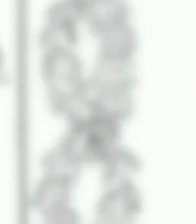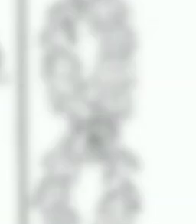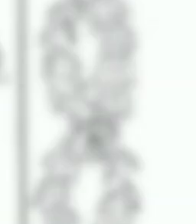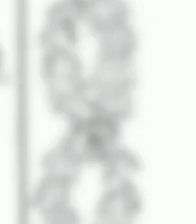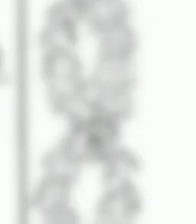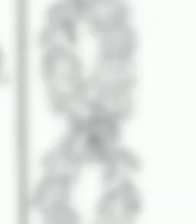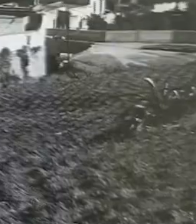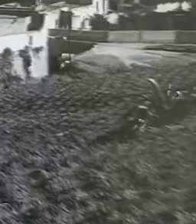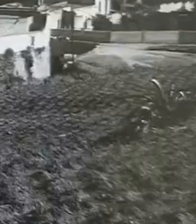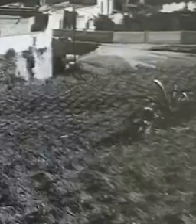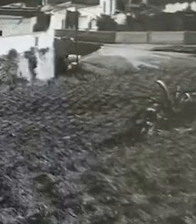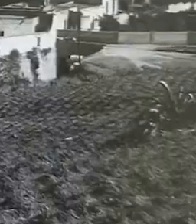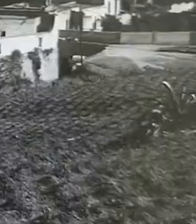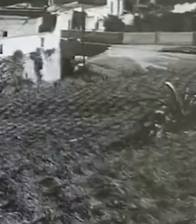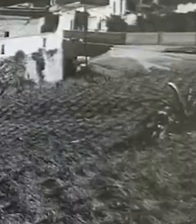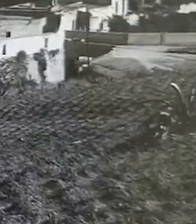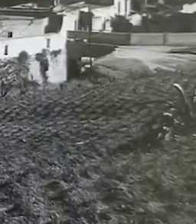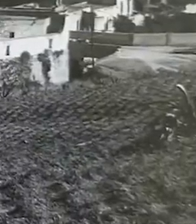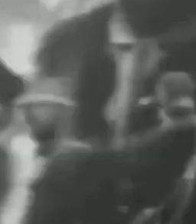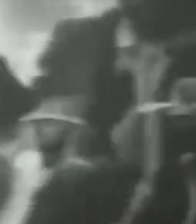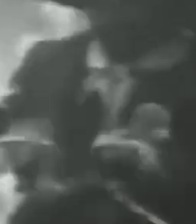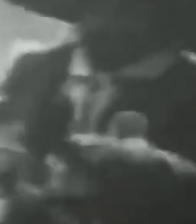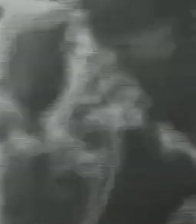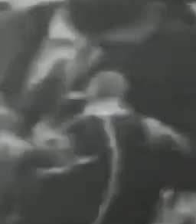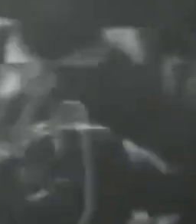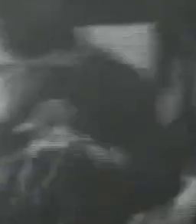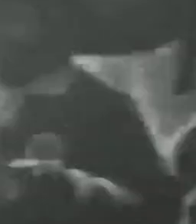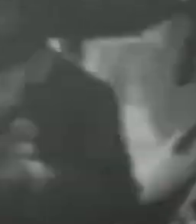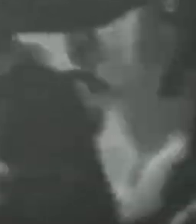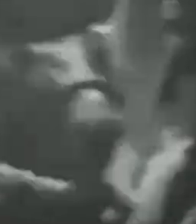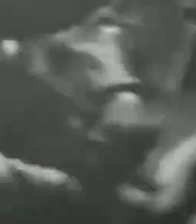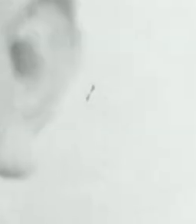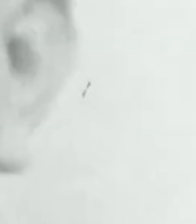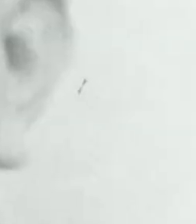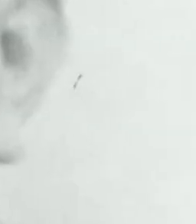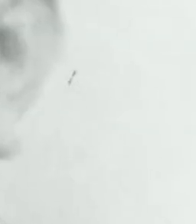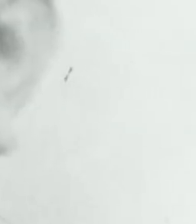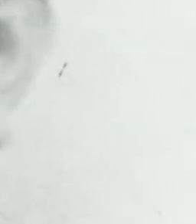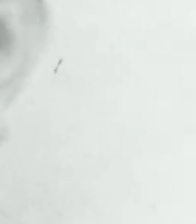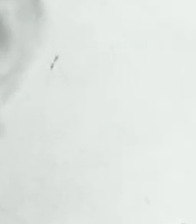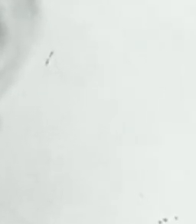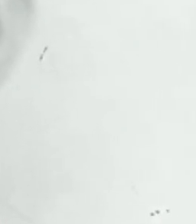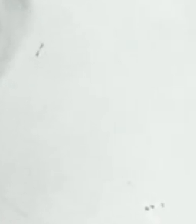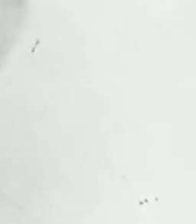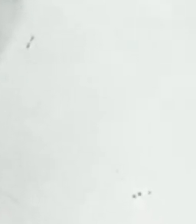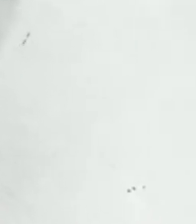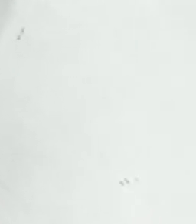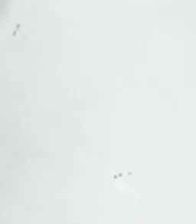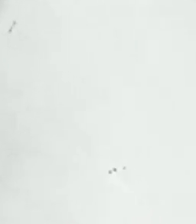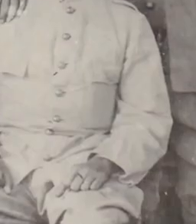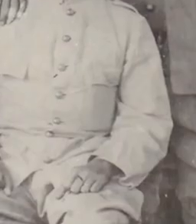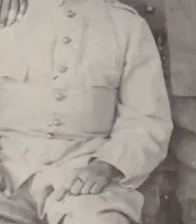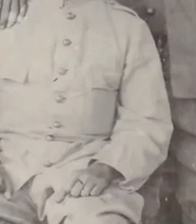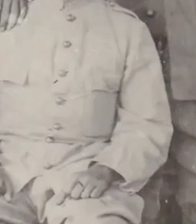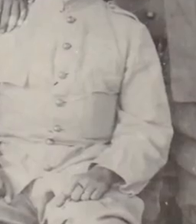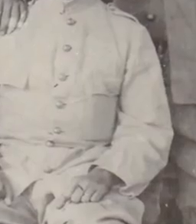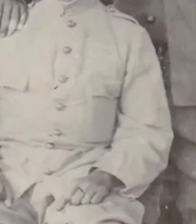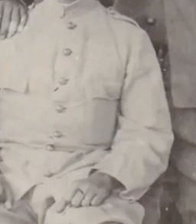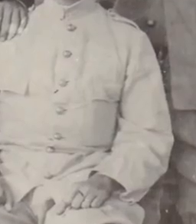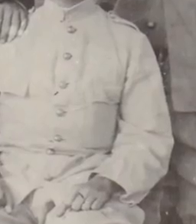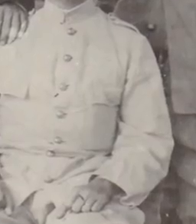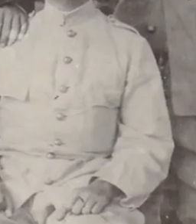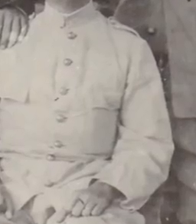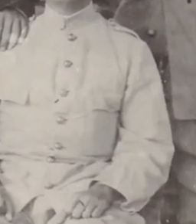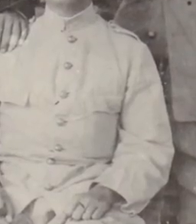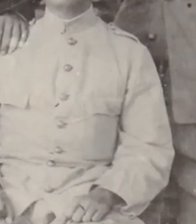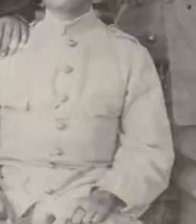llamándola Real Fábrica de Pólvora. Durante el movimiento revolucionario, don Venustiano Carranza, con gran visión de Estado, asumió